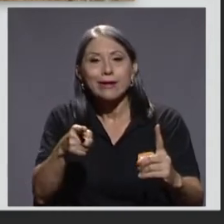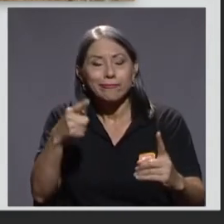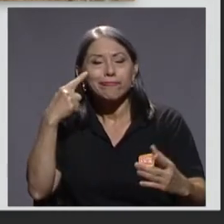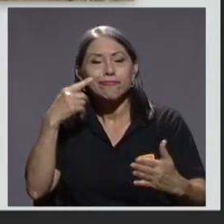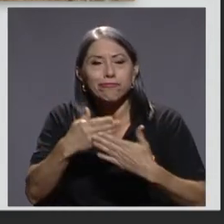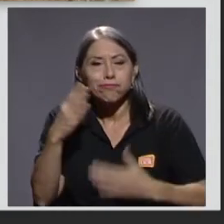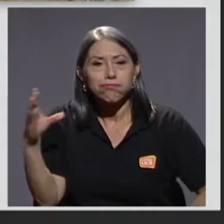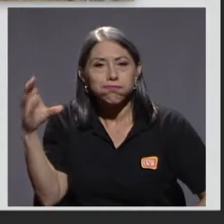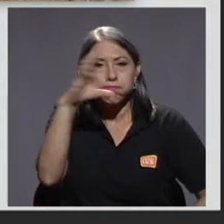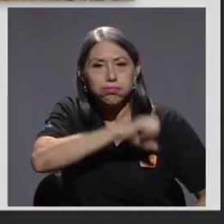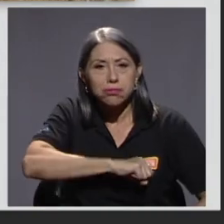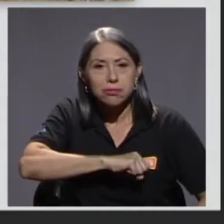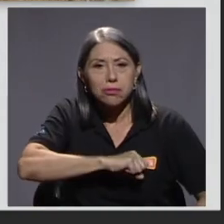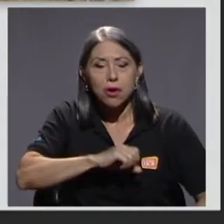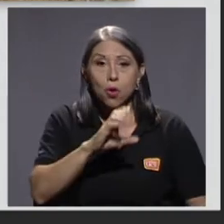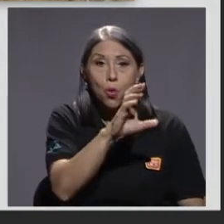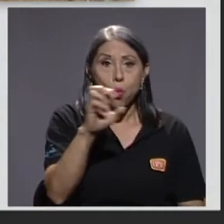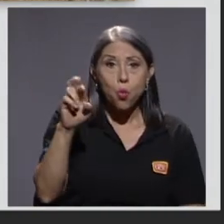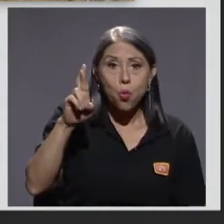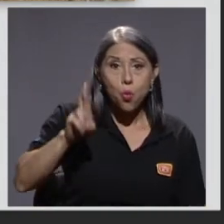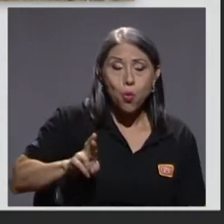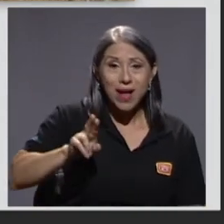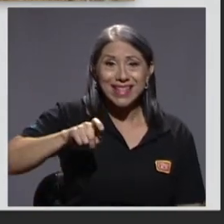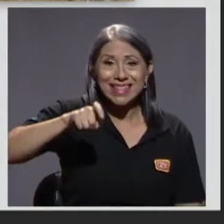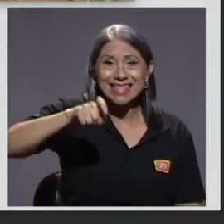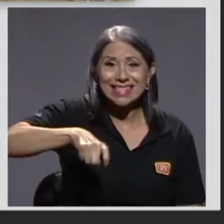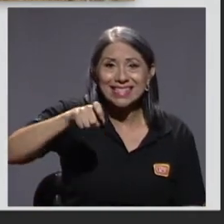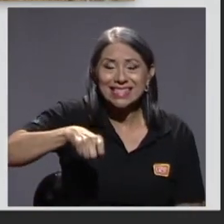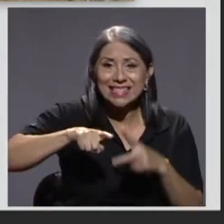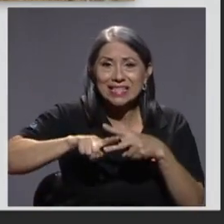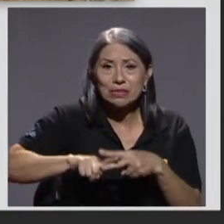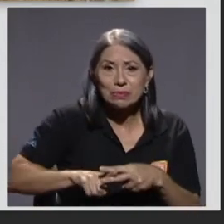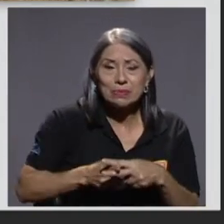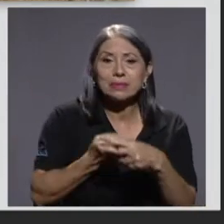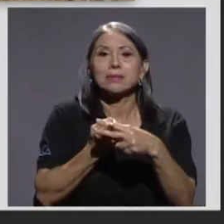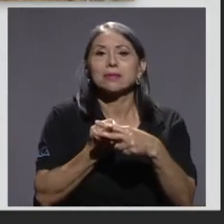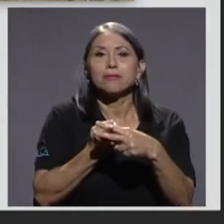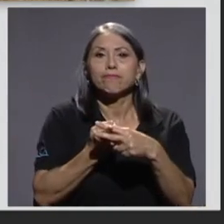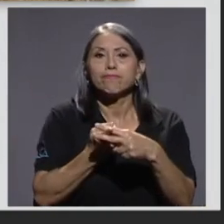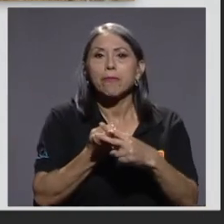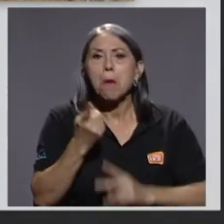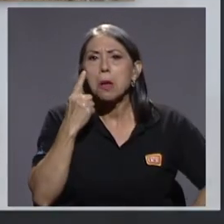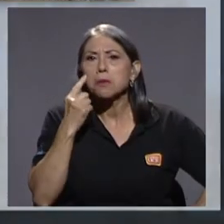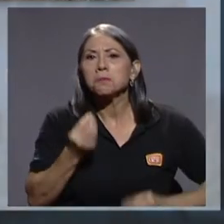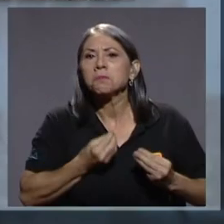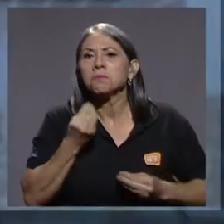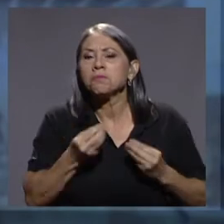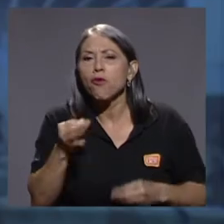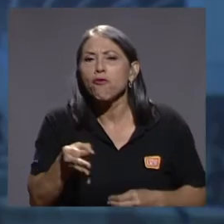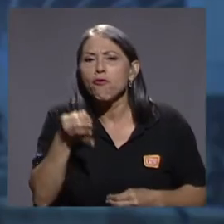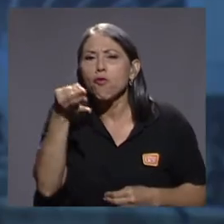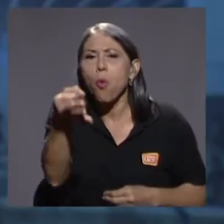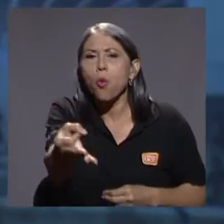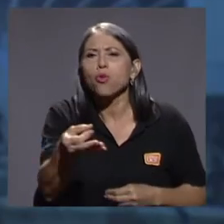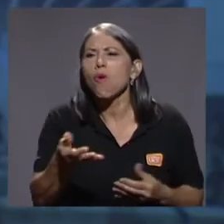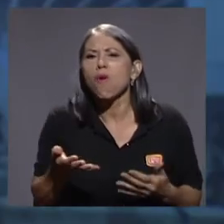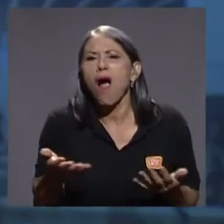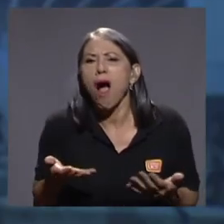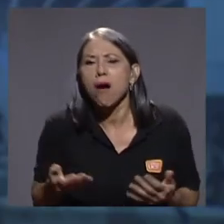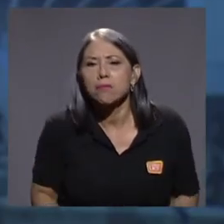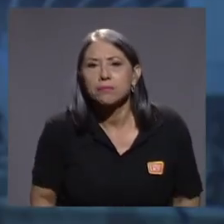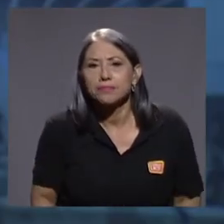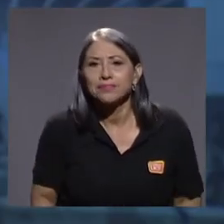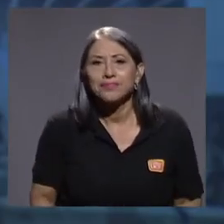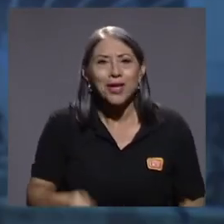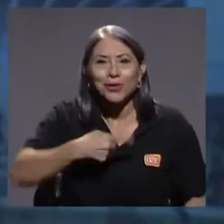Costa Rica necesita empezar a ver qué vamos a hacer a futuro. No podemos pensar